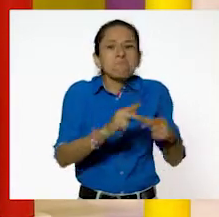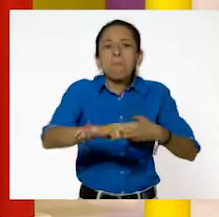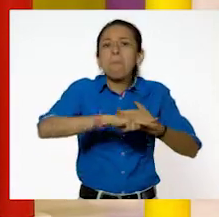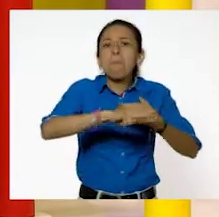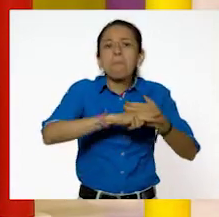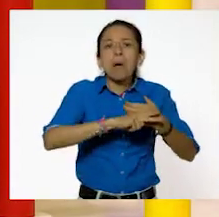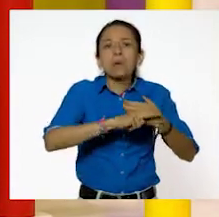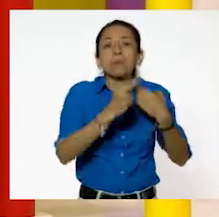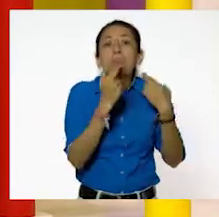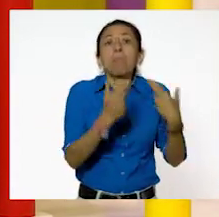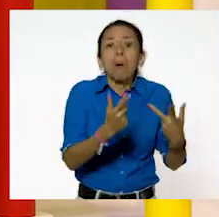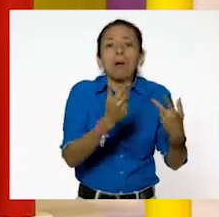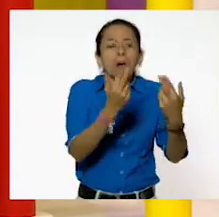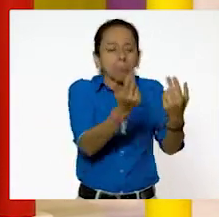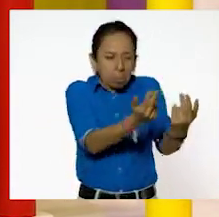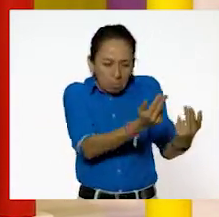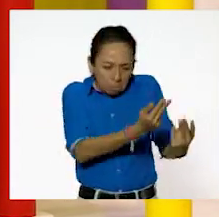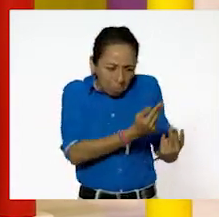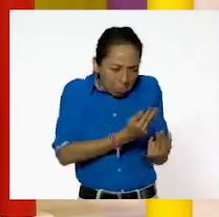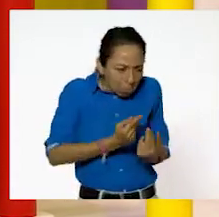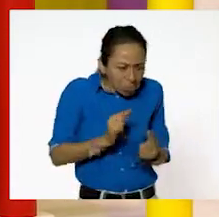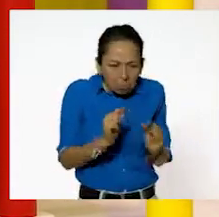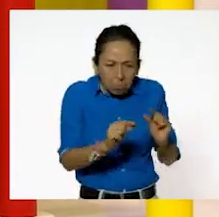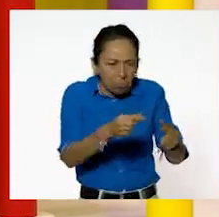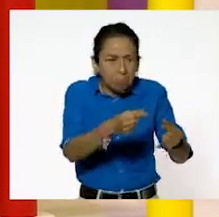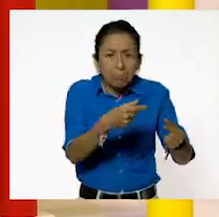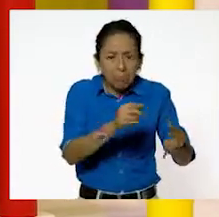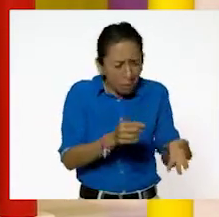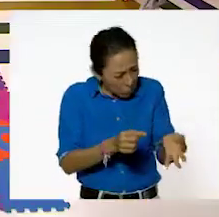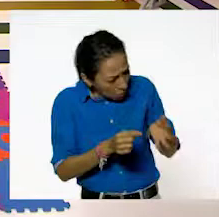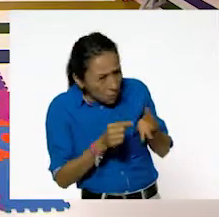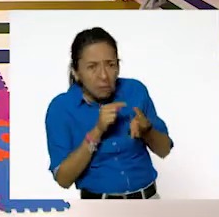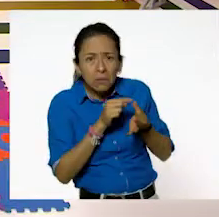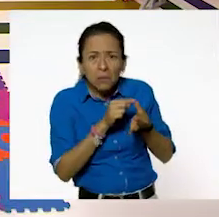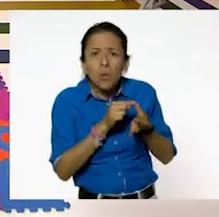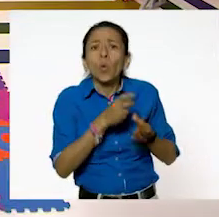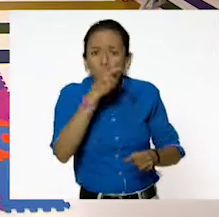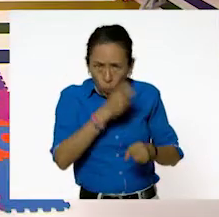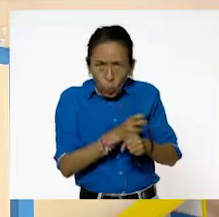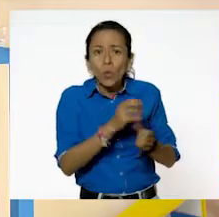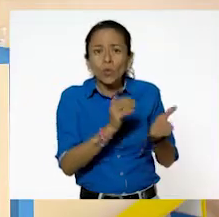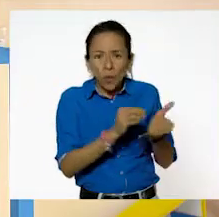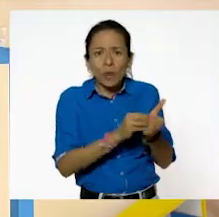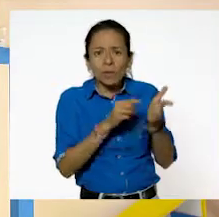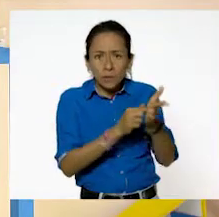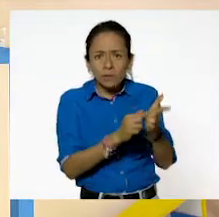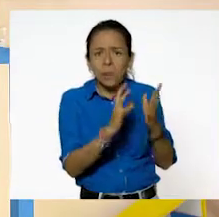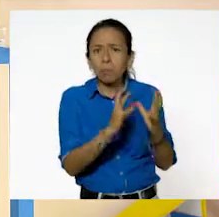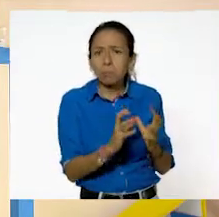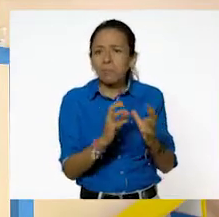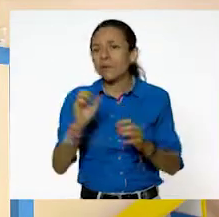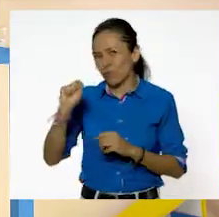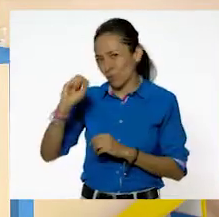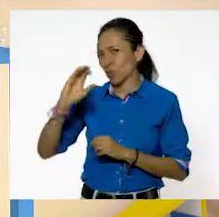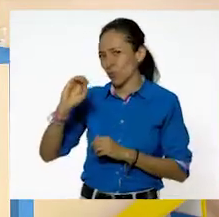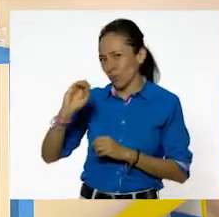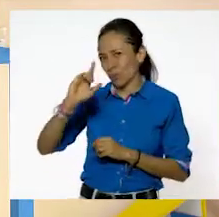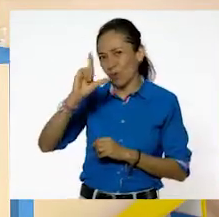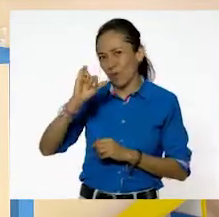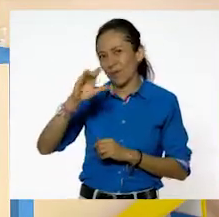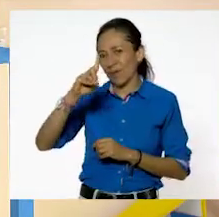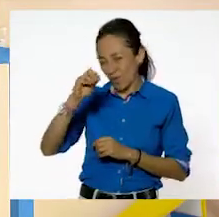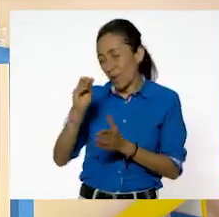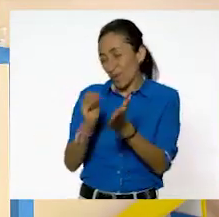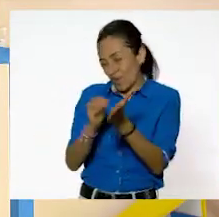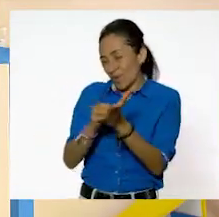rompen en pedacitos, pero siguen siendo pedacitos que están rígidos. Siguen siendo sólidos. Sólidos. Excelente, Pili. Ahora, vamos a responder